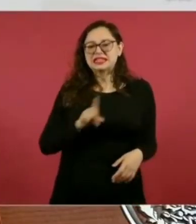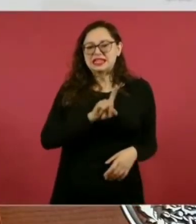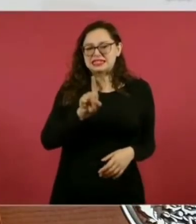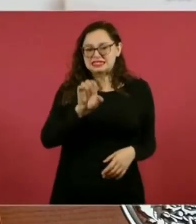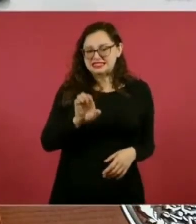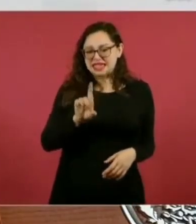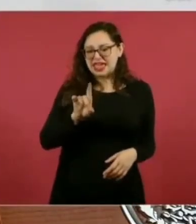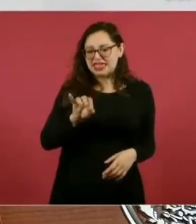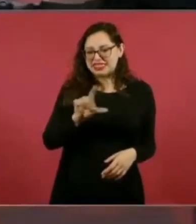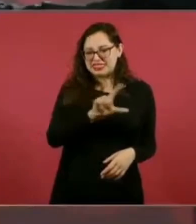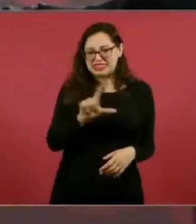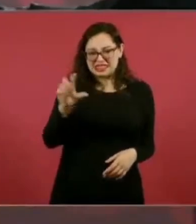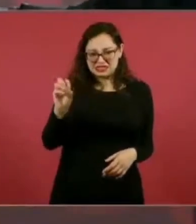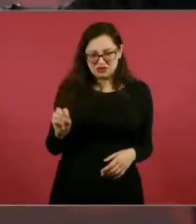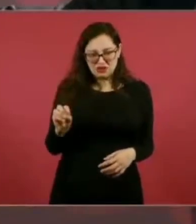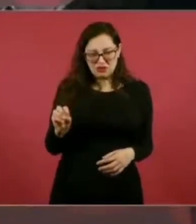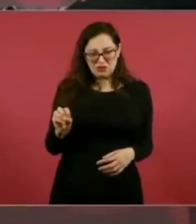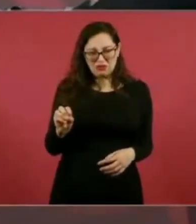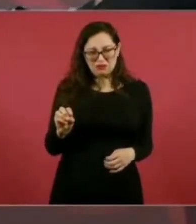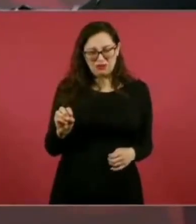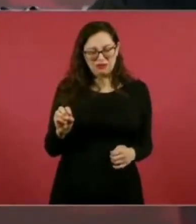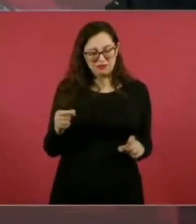que era así